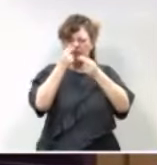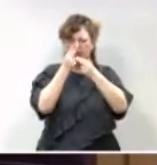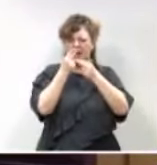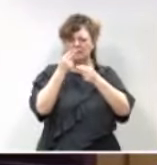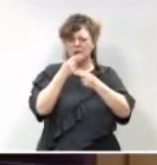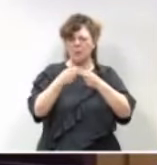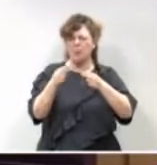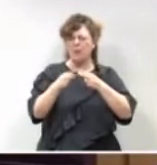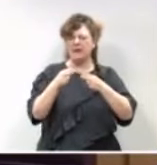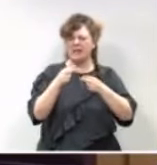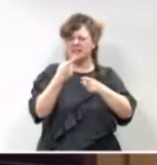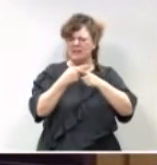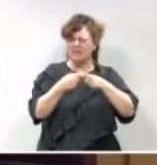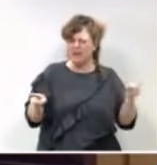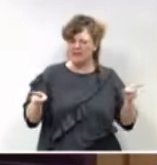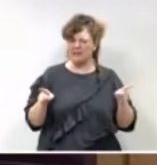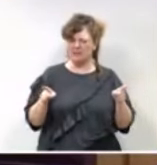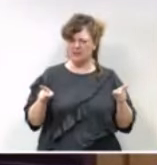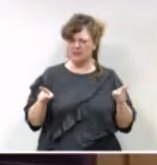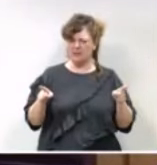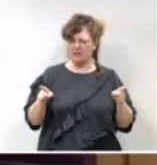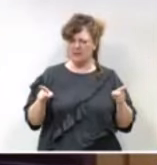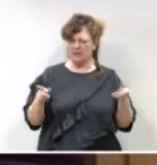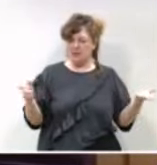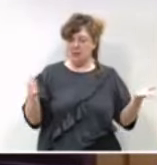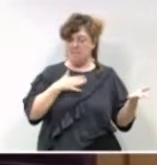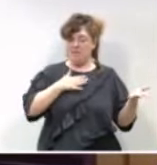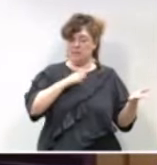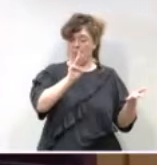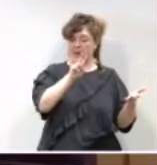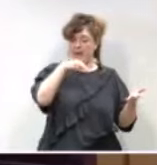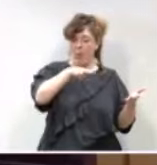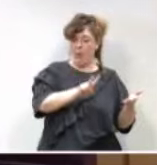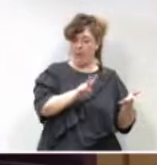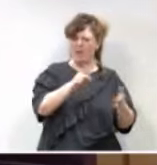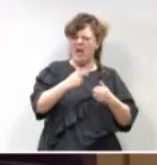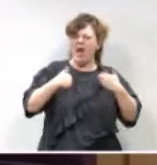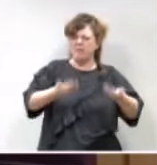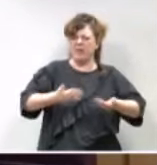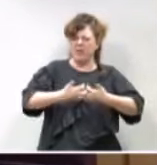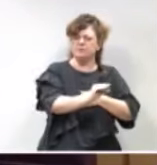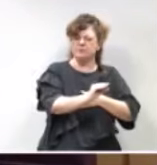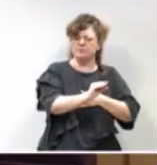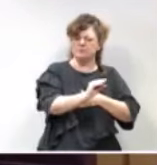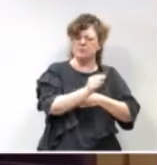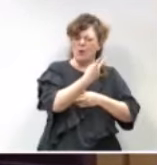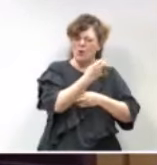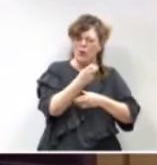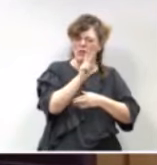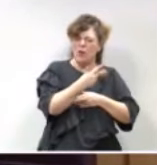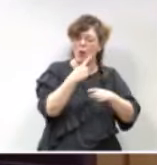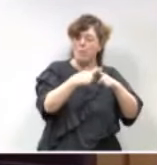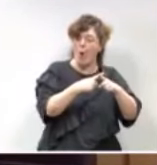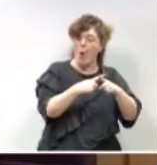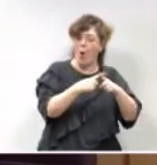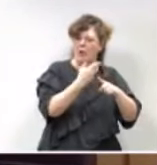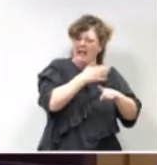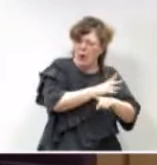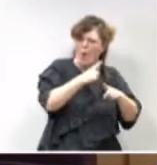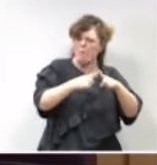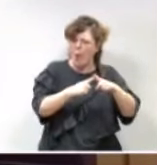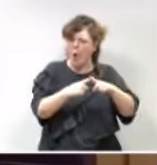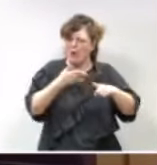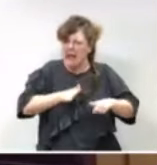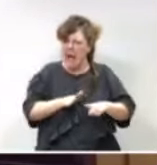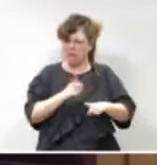diferentes, cierro comillas, diferentes enciendo a las del PNV, con la puesta en marcha de una prestación de 200 euros por hijo o hija a